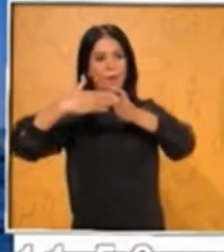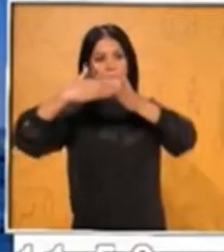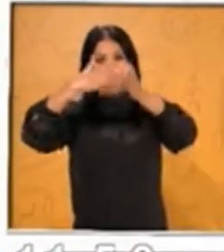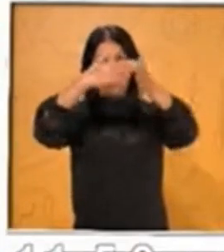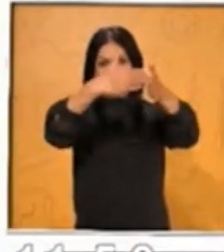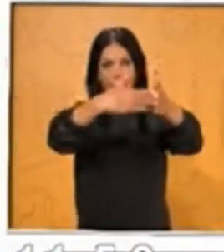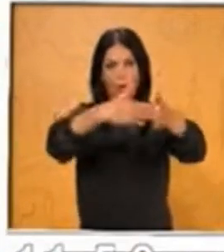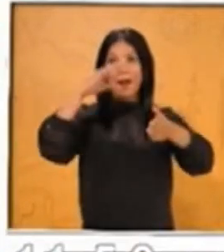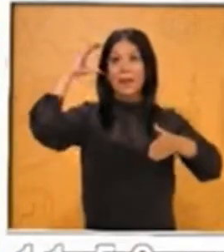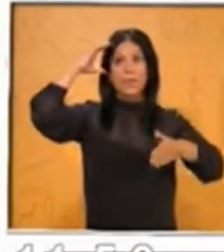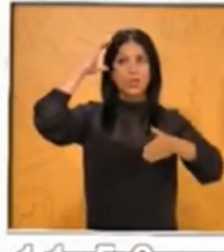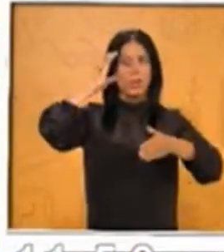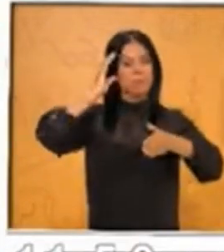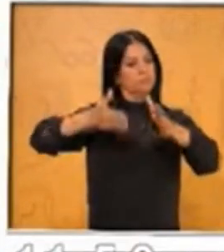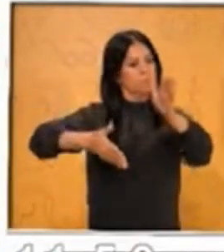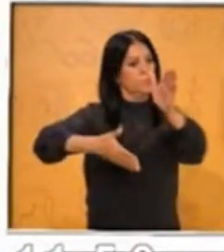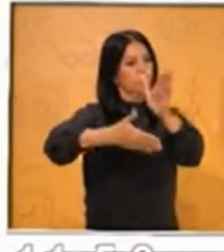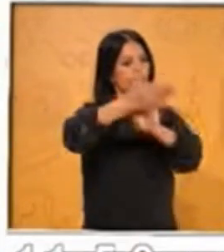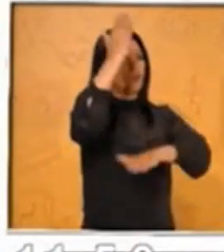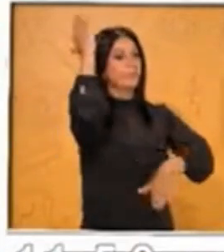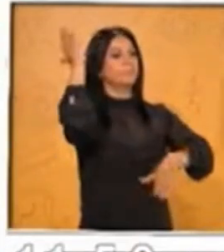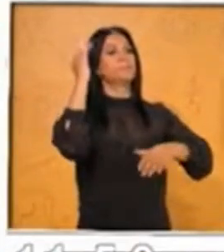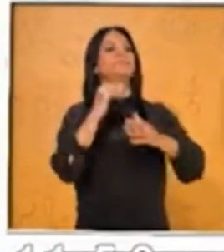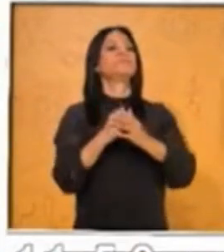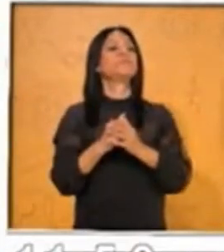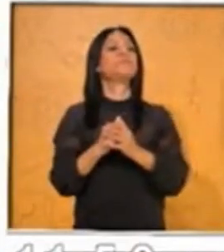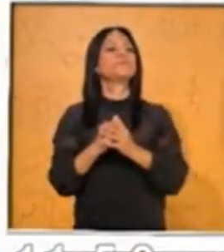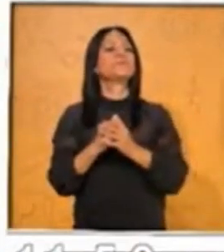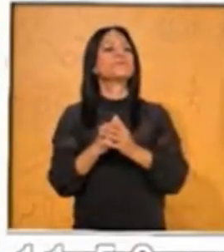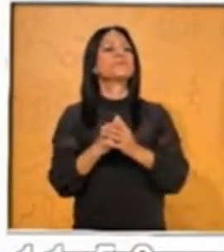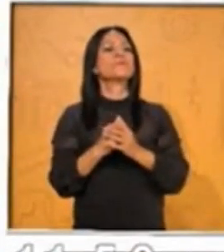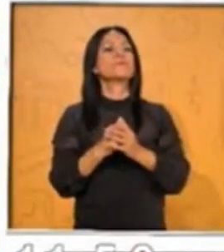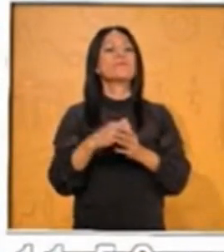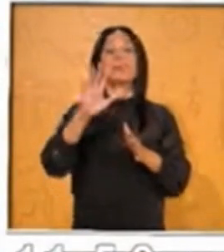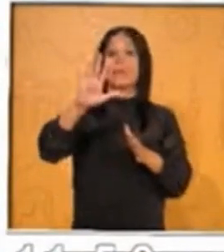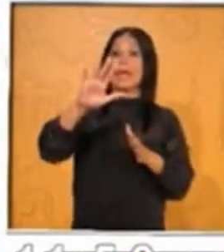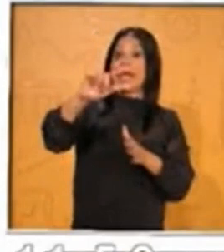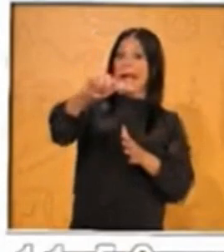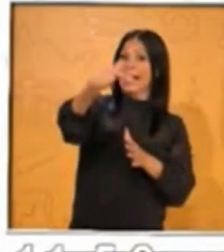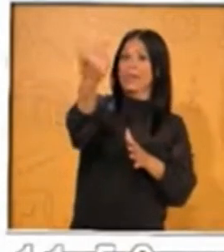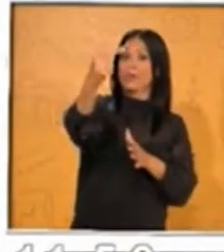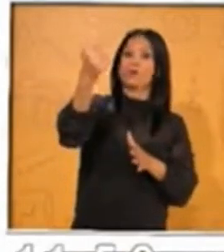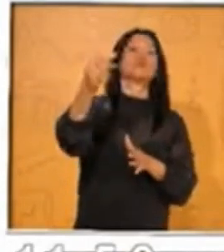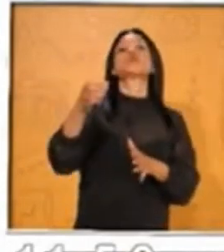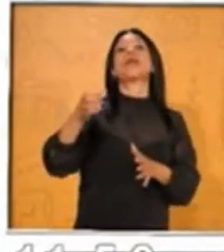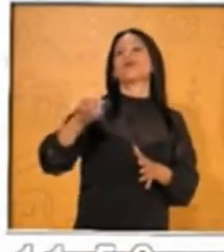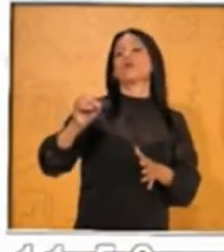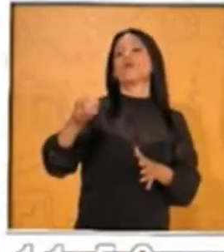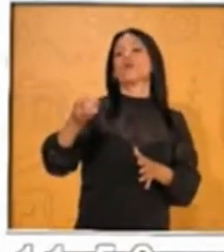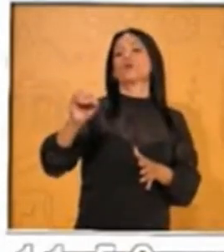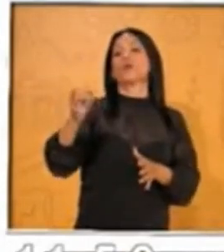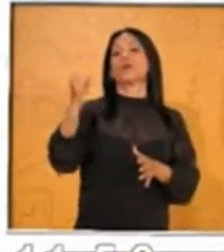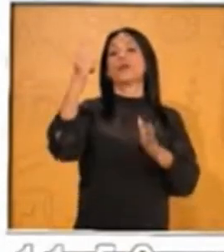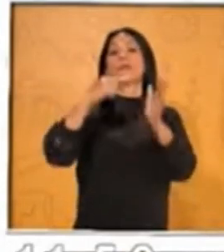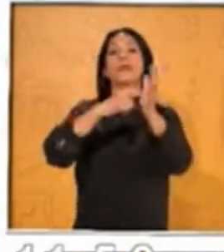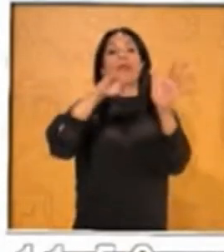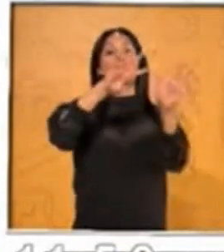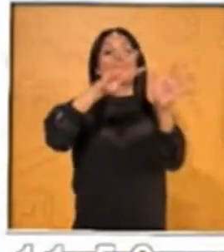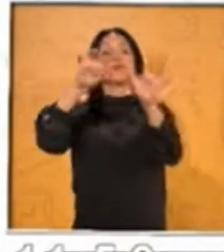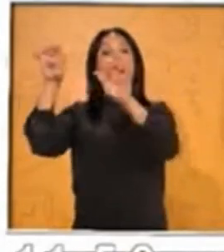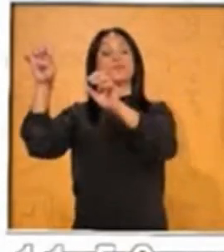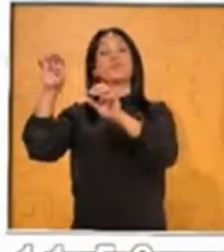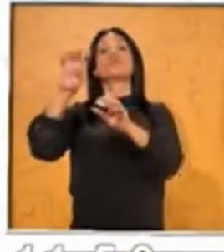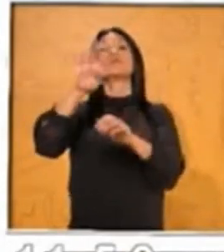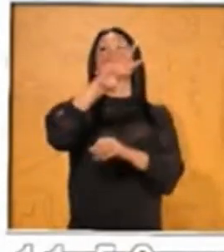perdón, en España. Siguiente, el 12 de octubre de 1492, después de dos